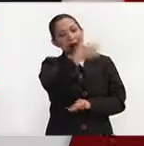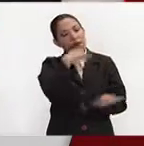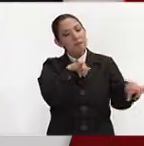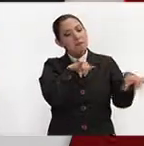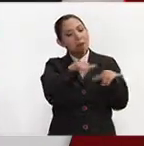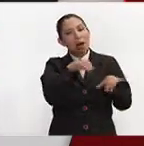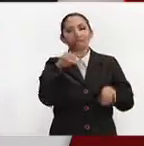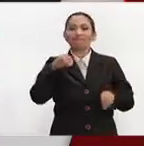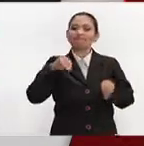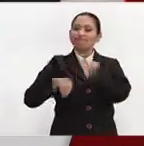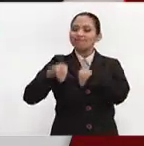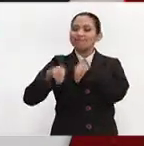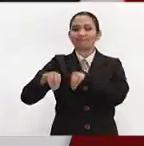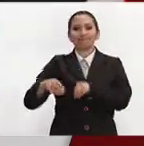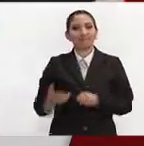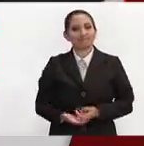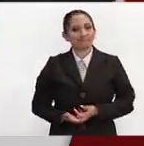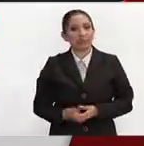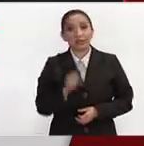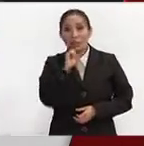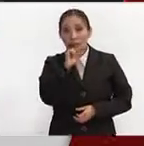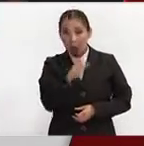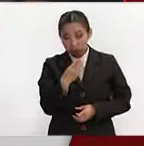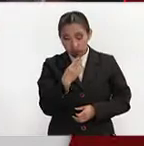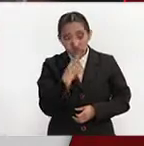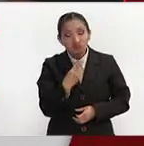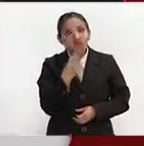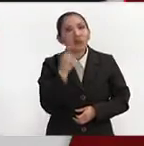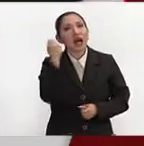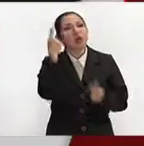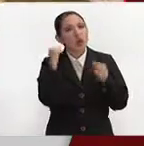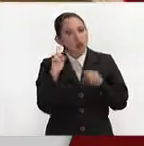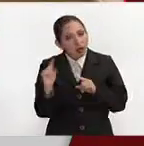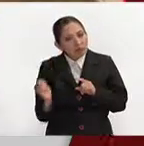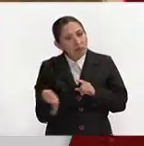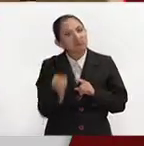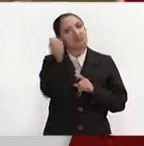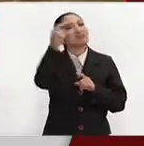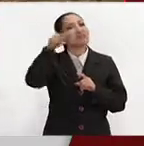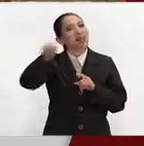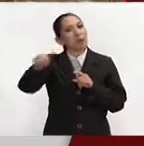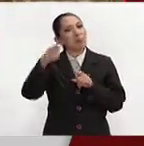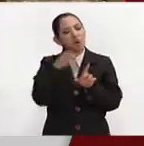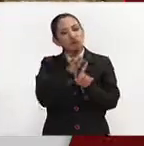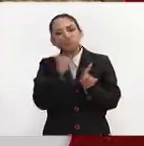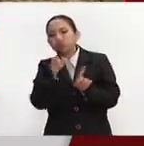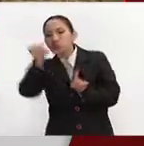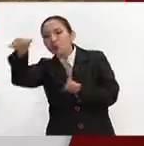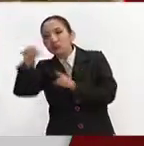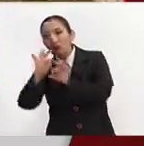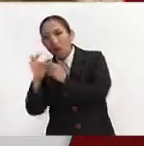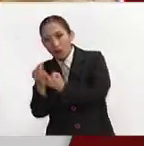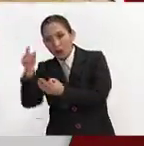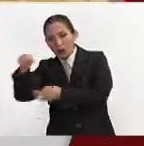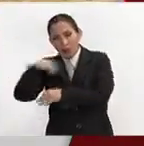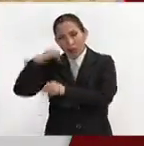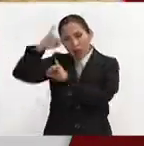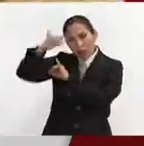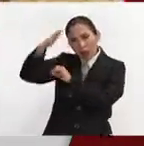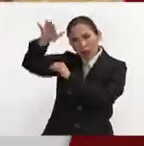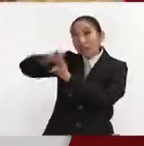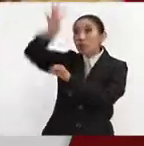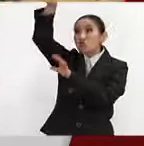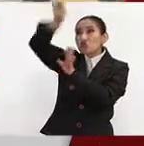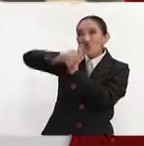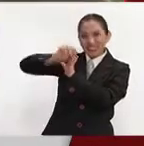construir estos mapas. También utiliza algunas técnicas indirectas, como es el procesamiento de las imágenes de